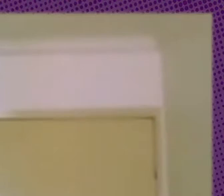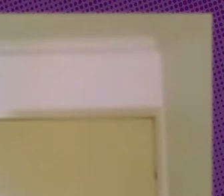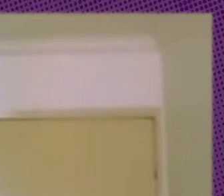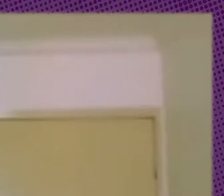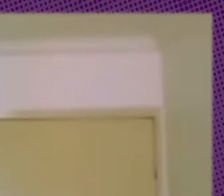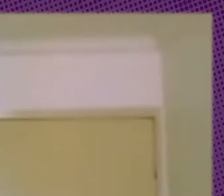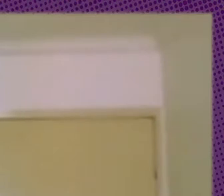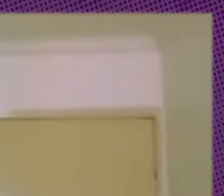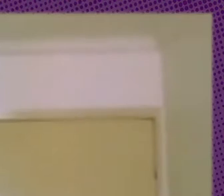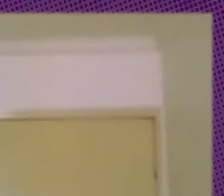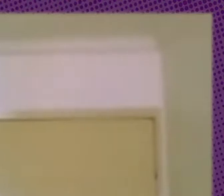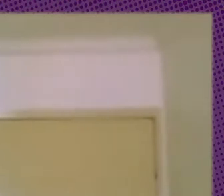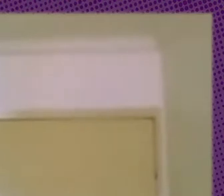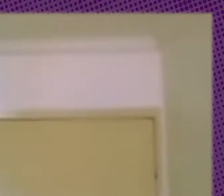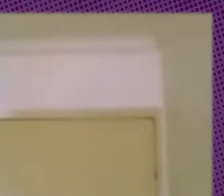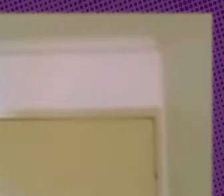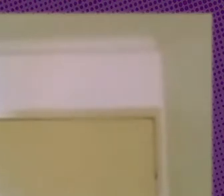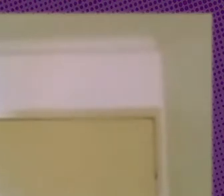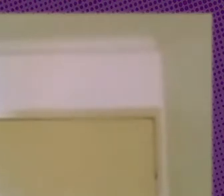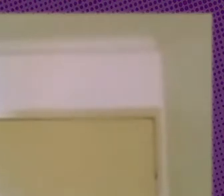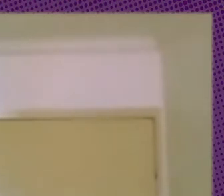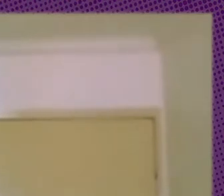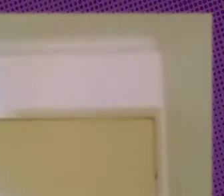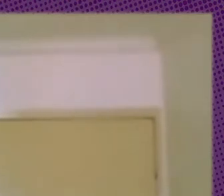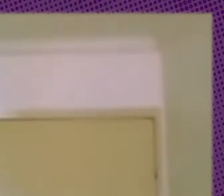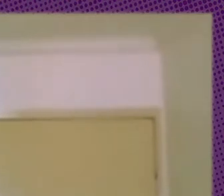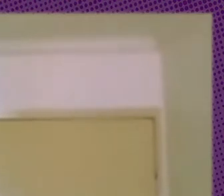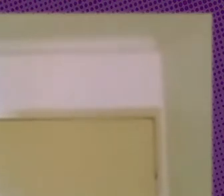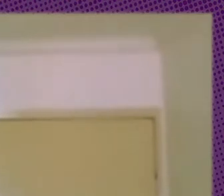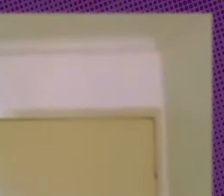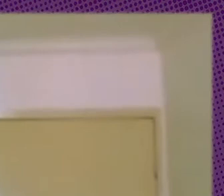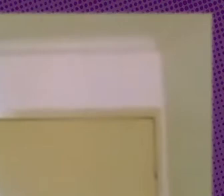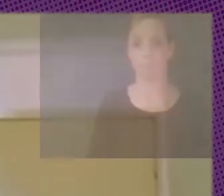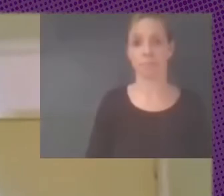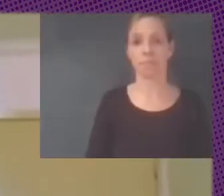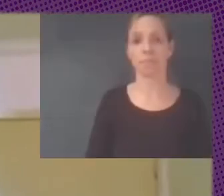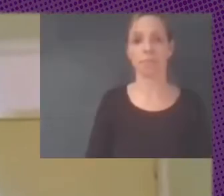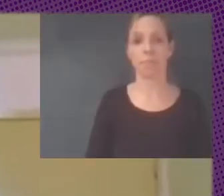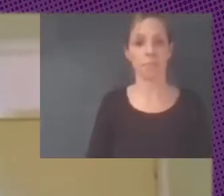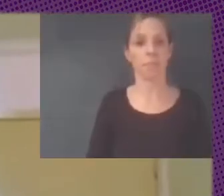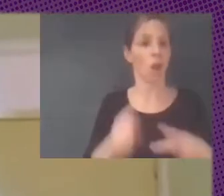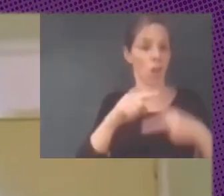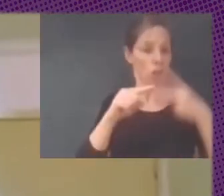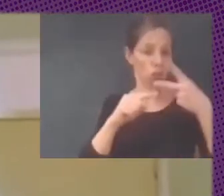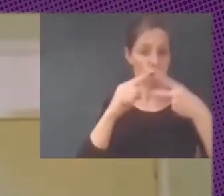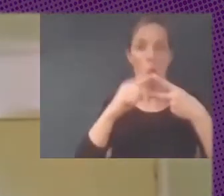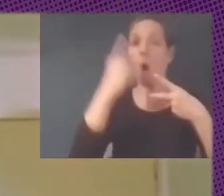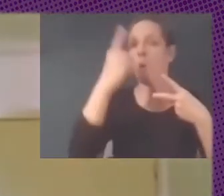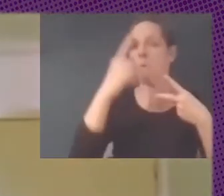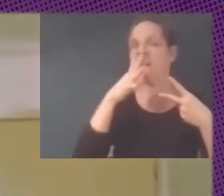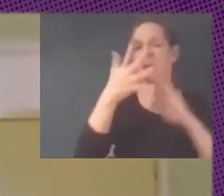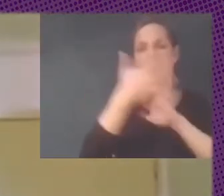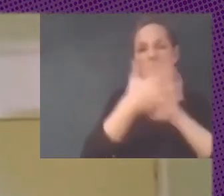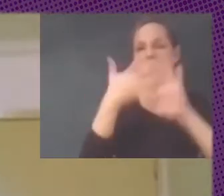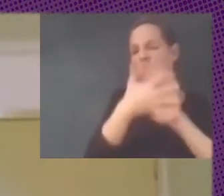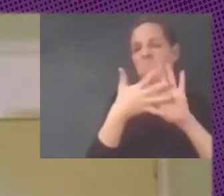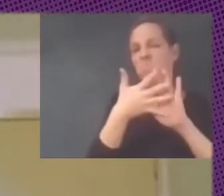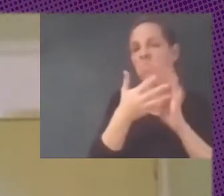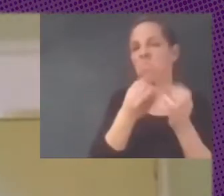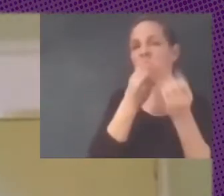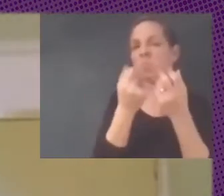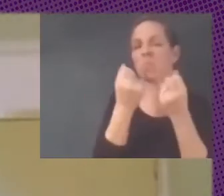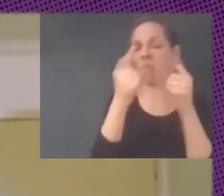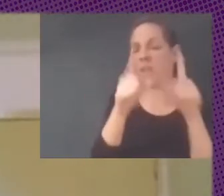uno no voy a hablar acá porque no es exactamente el tema de tecnología sostenible